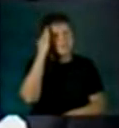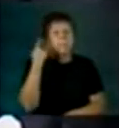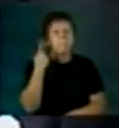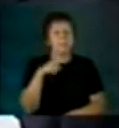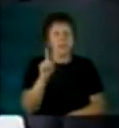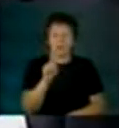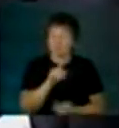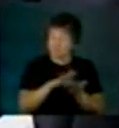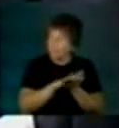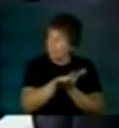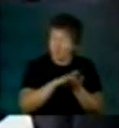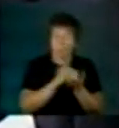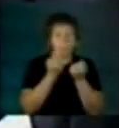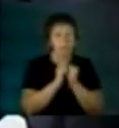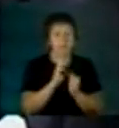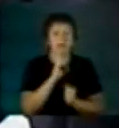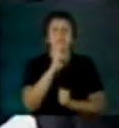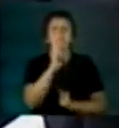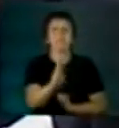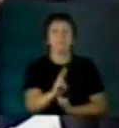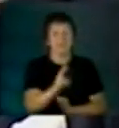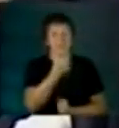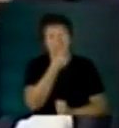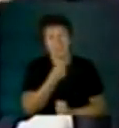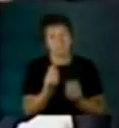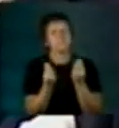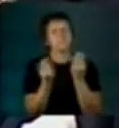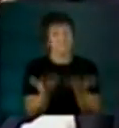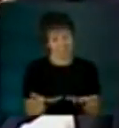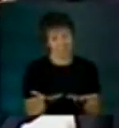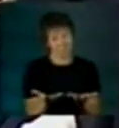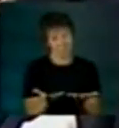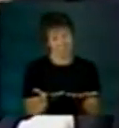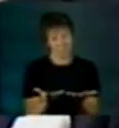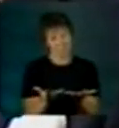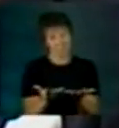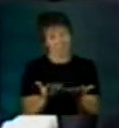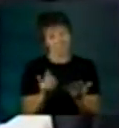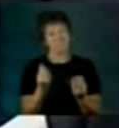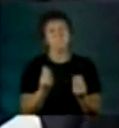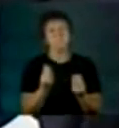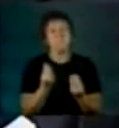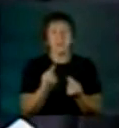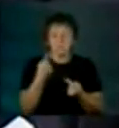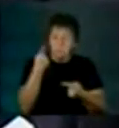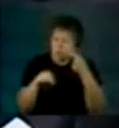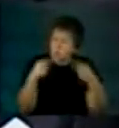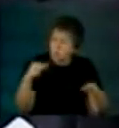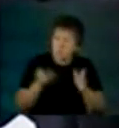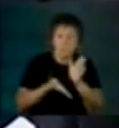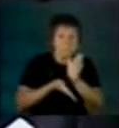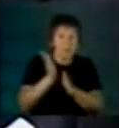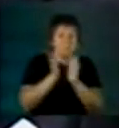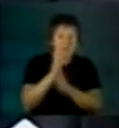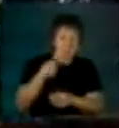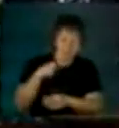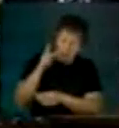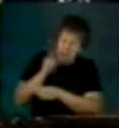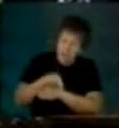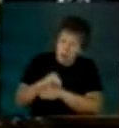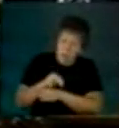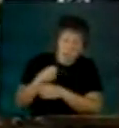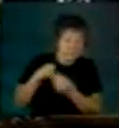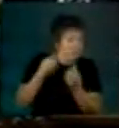nadie pueda contestar con facilidad es a qué cosa vamos a renunciar